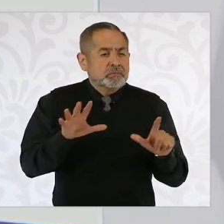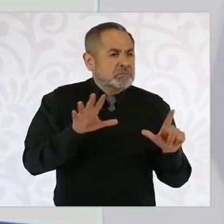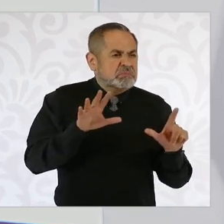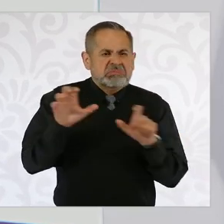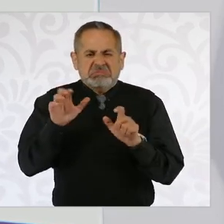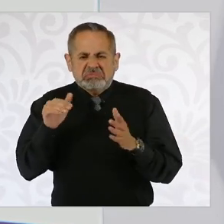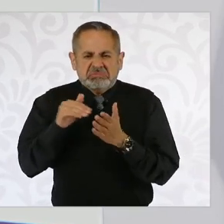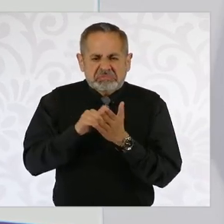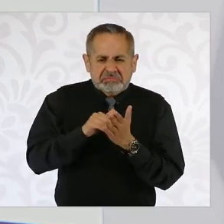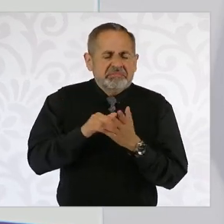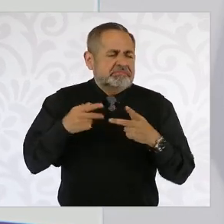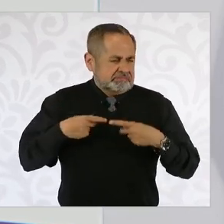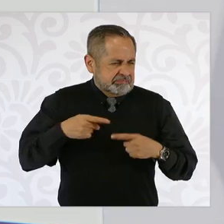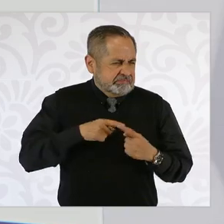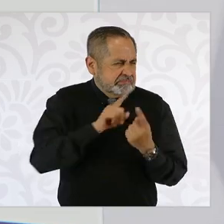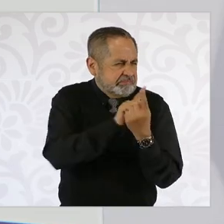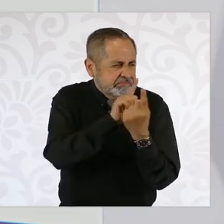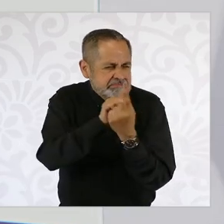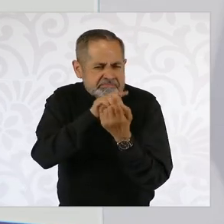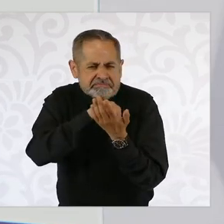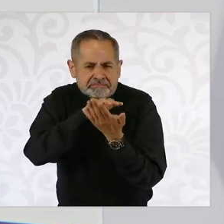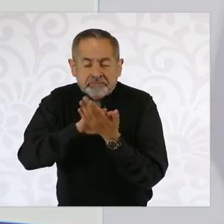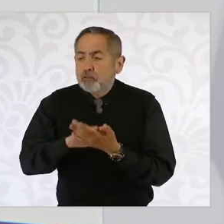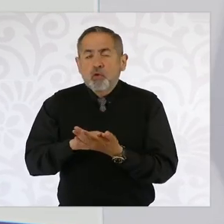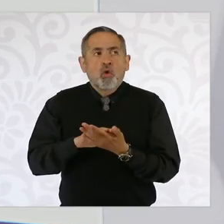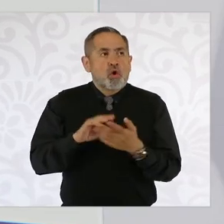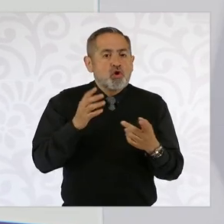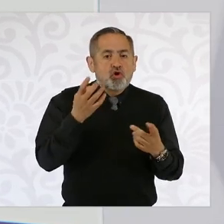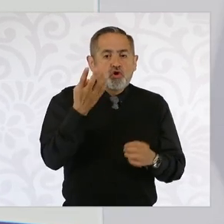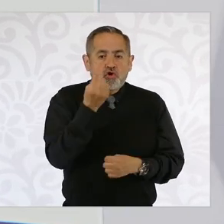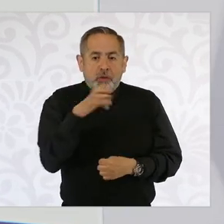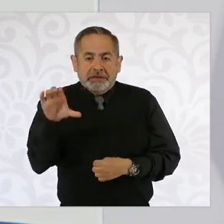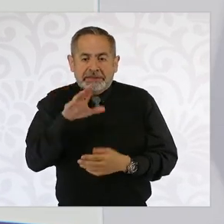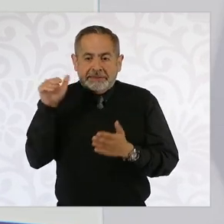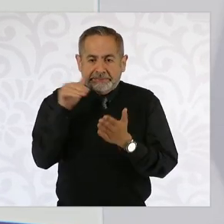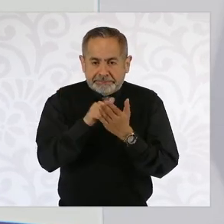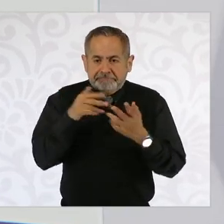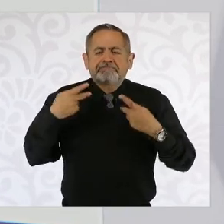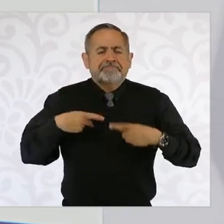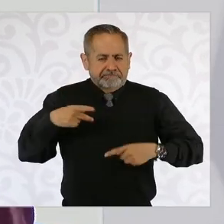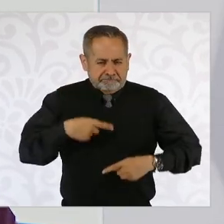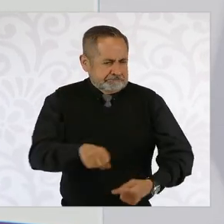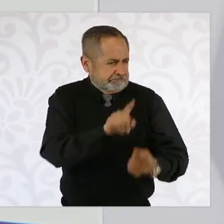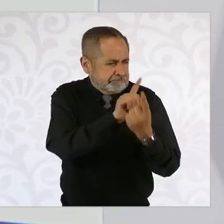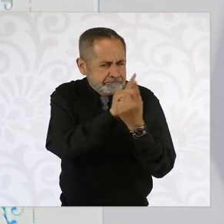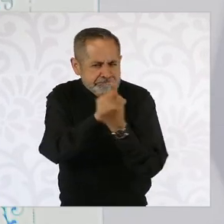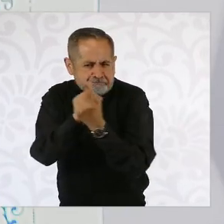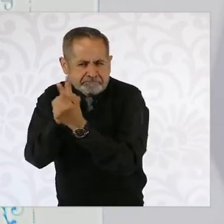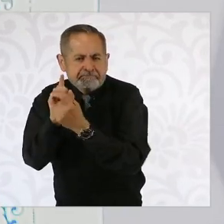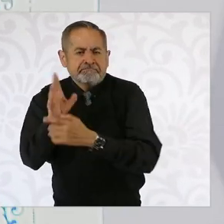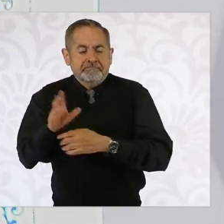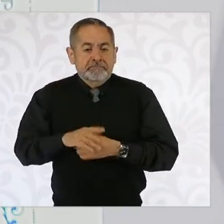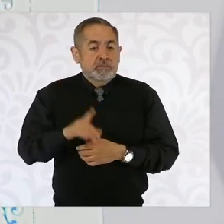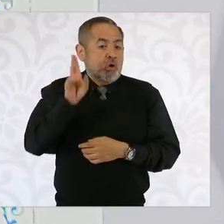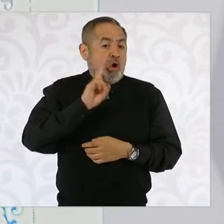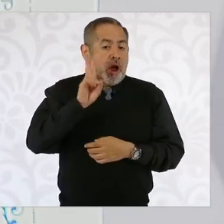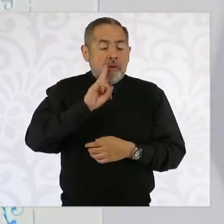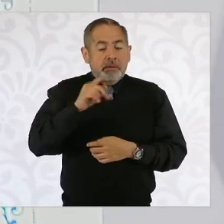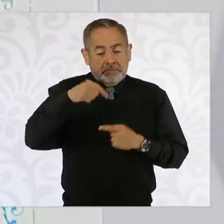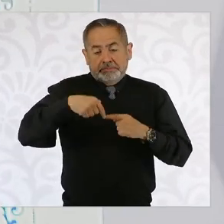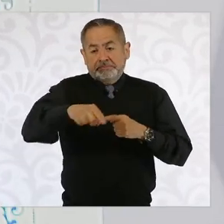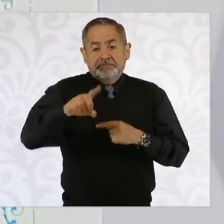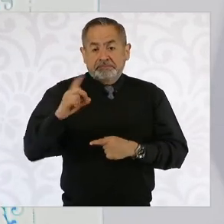más o menos visitadas, ¿verdad? 900 mil. 900 mil personas visitadas. Queremos terminar en diciembre.